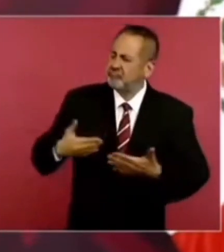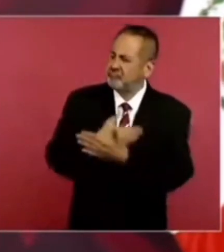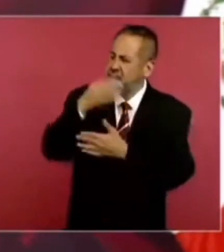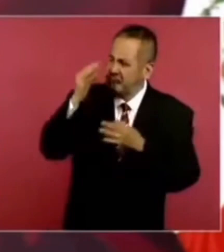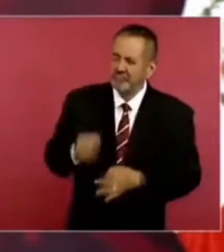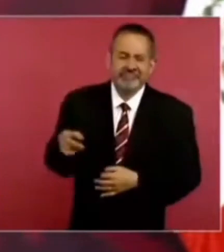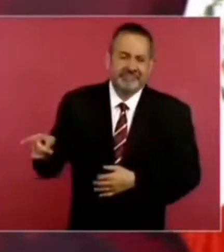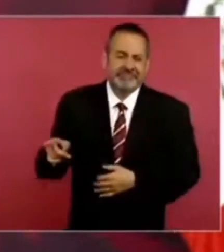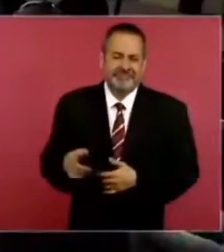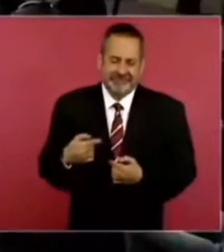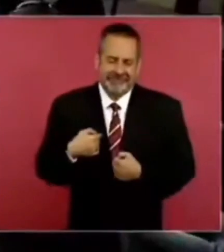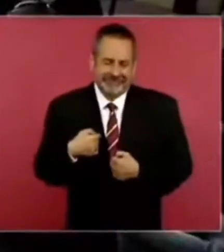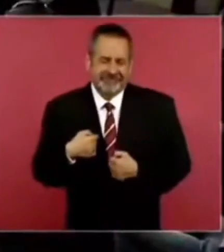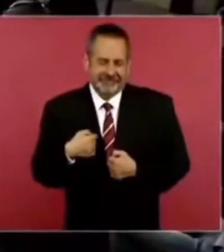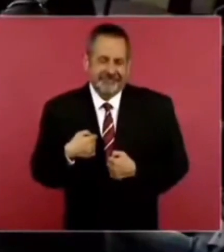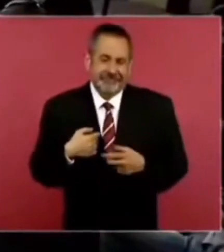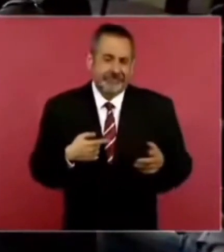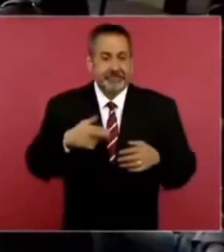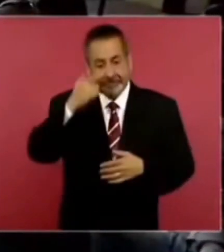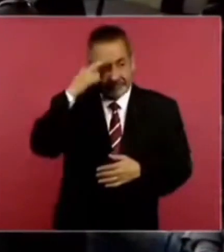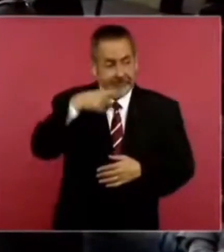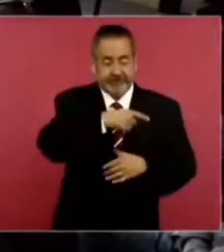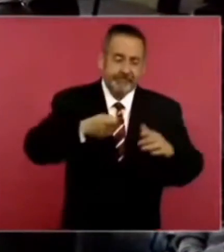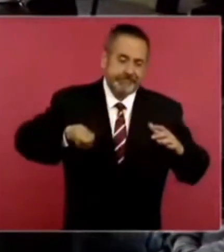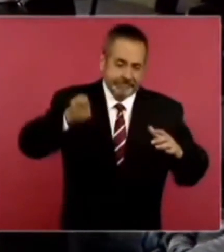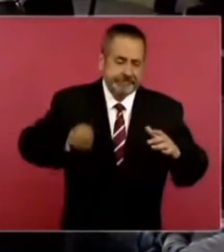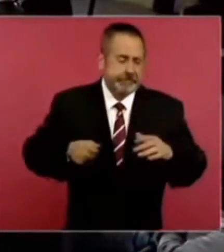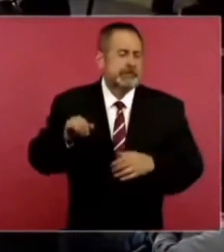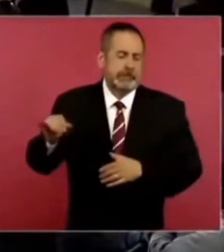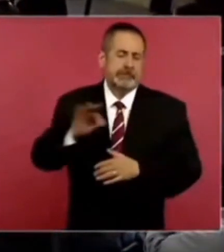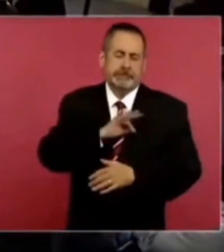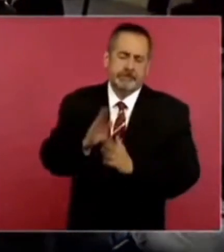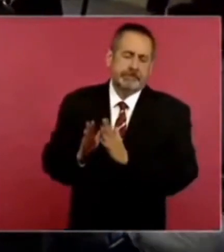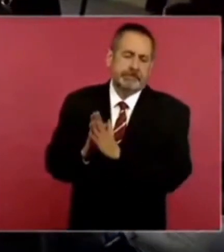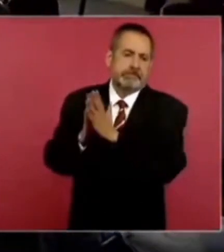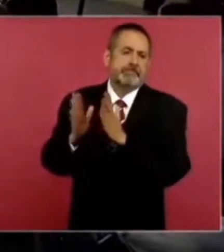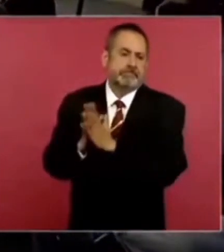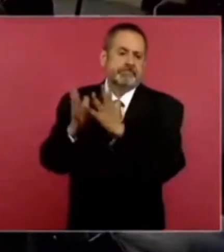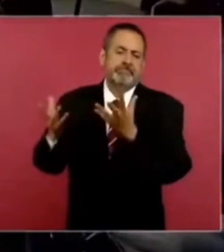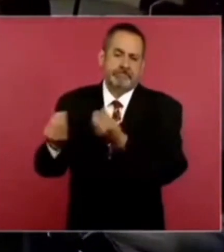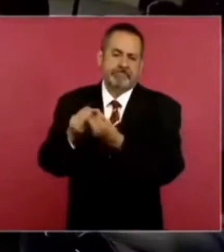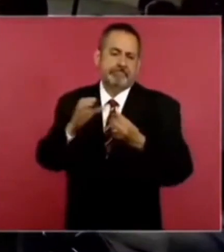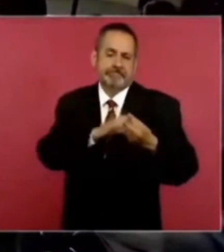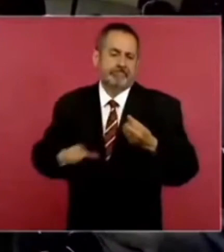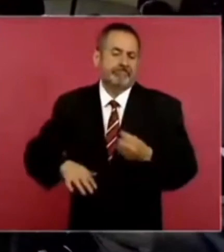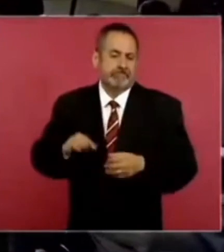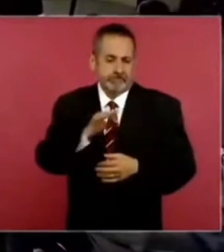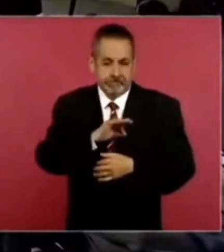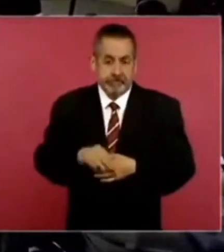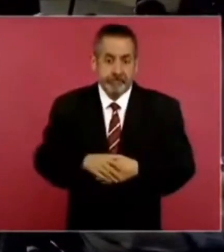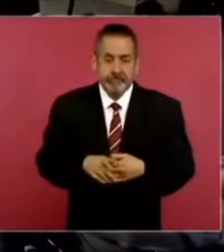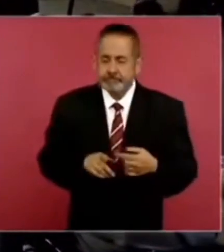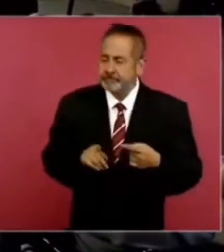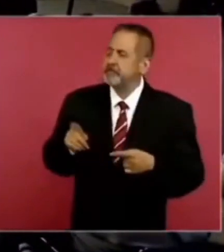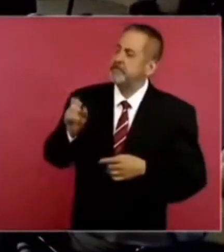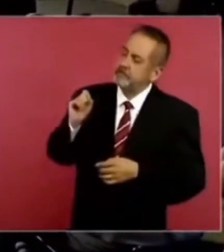Cuando resolvieron que sí podía yo participar, pero me querían